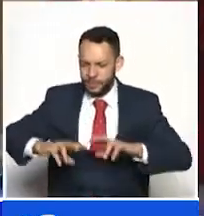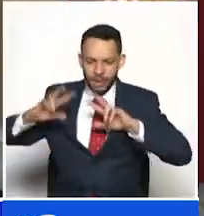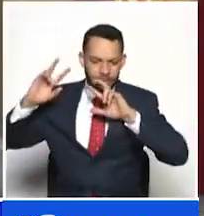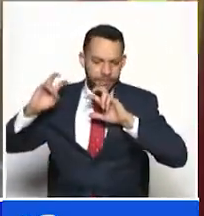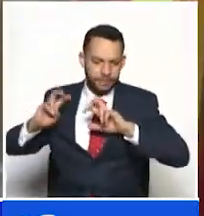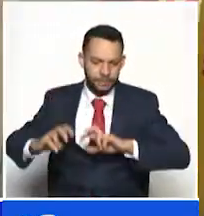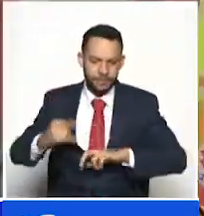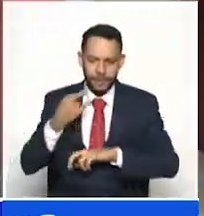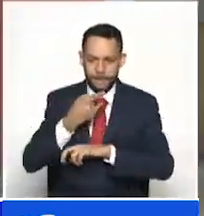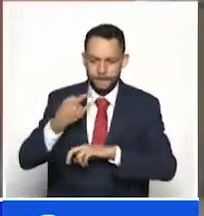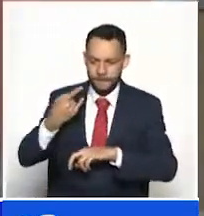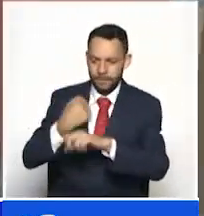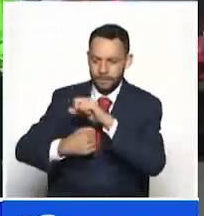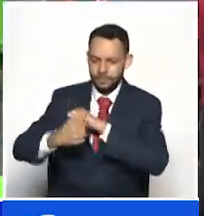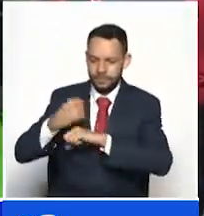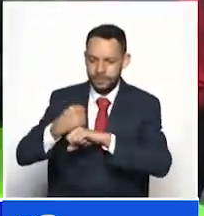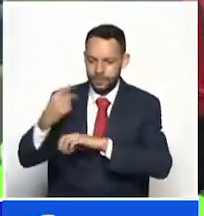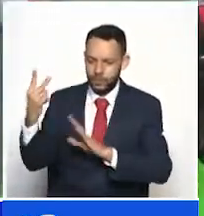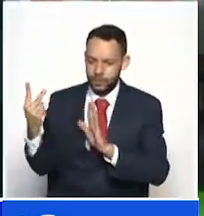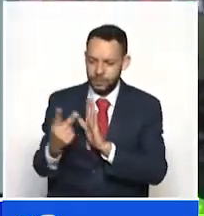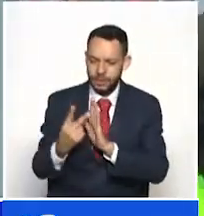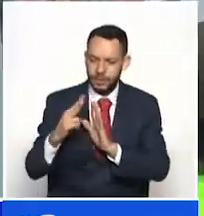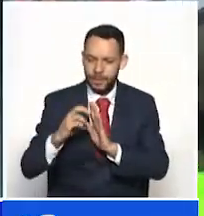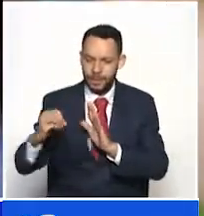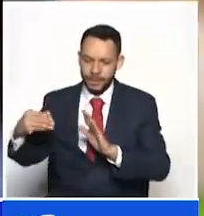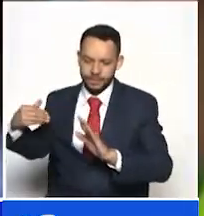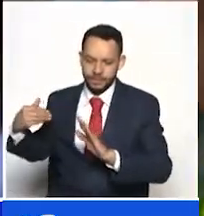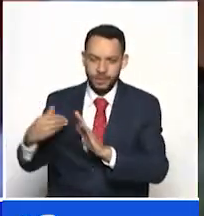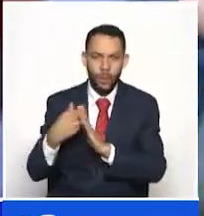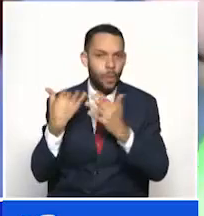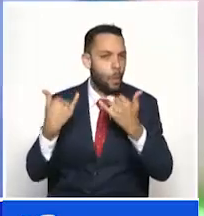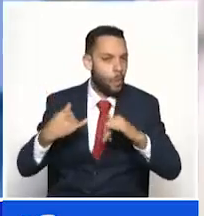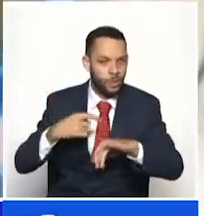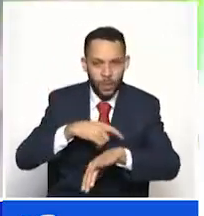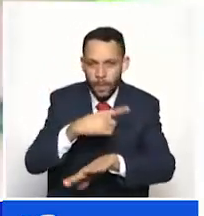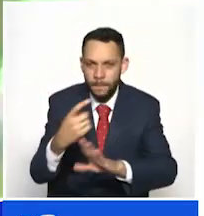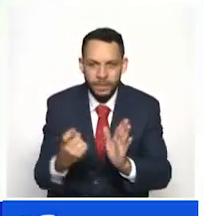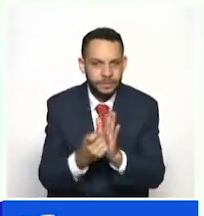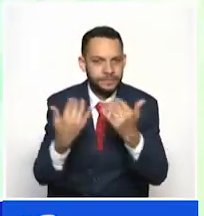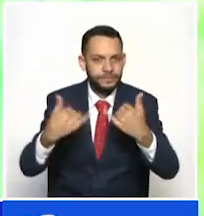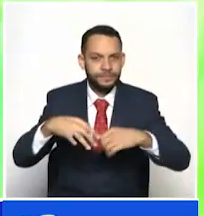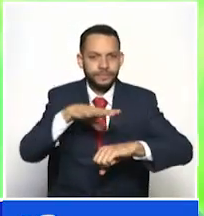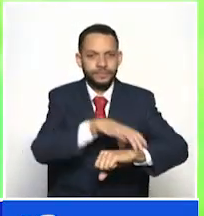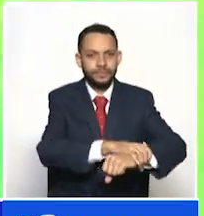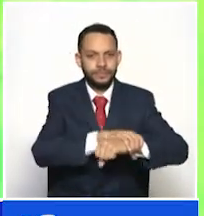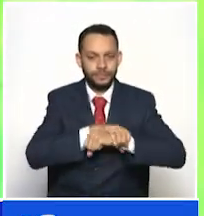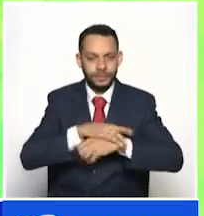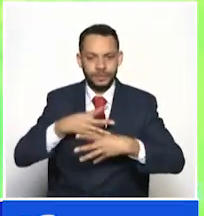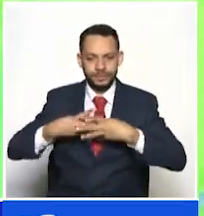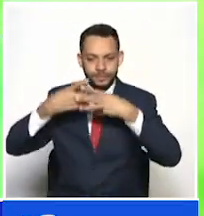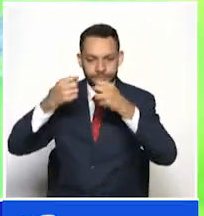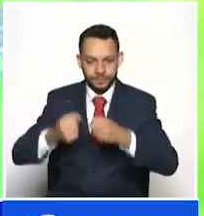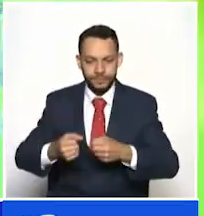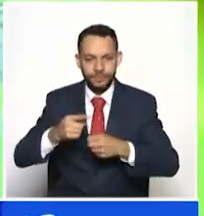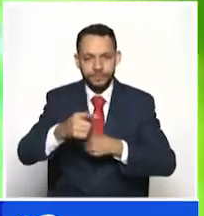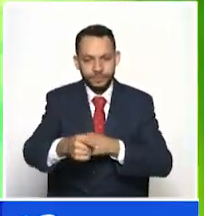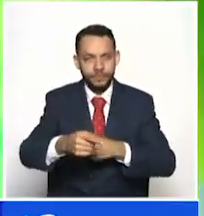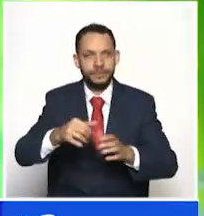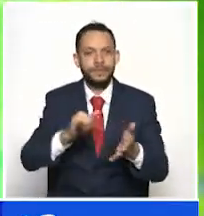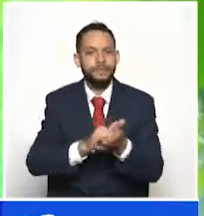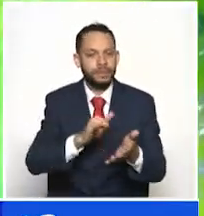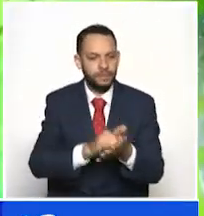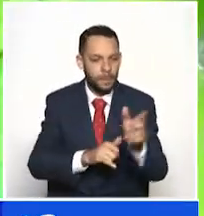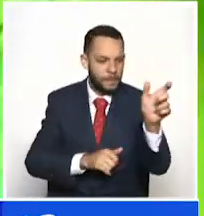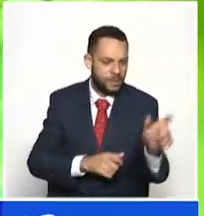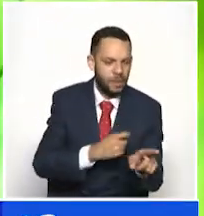marzo del 2020, logrando capturar toda la cadena criminal. Estas personas utilizaban a los mismos consumidores para que expendieran los